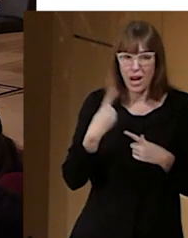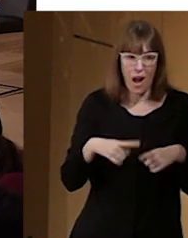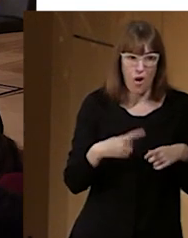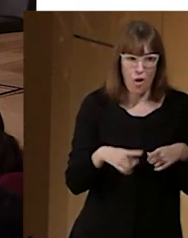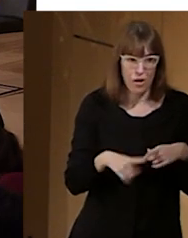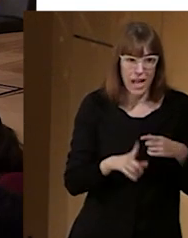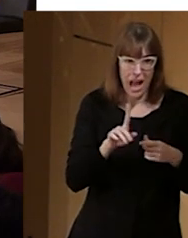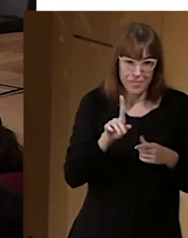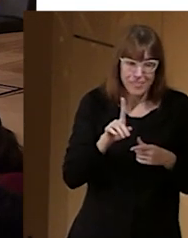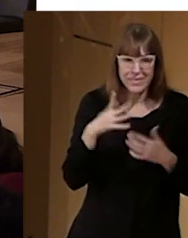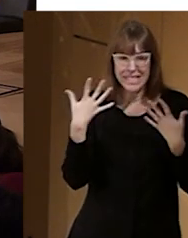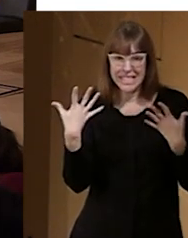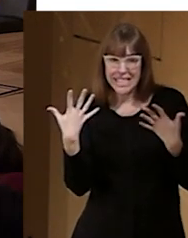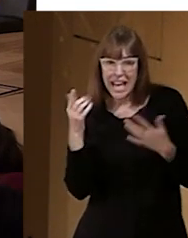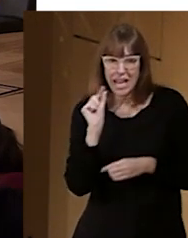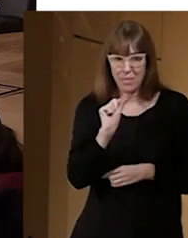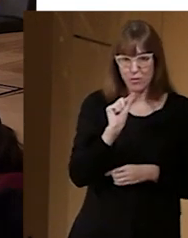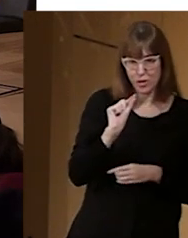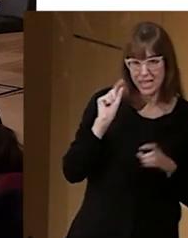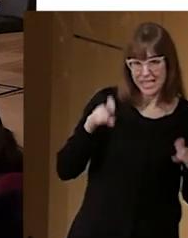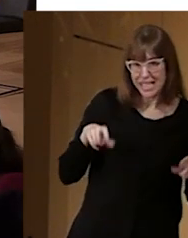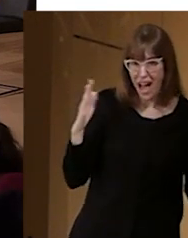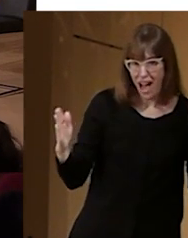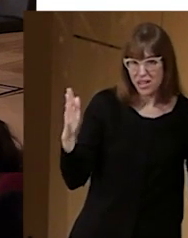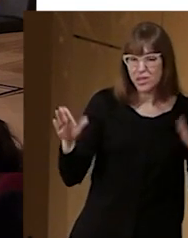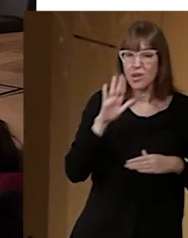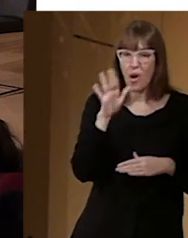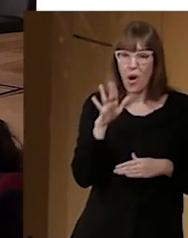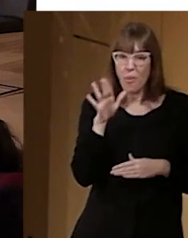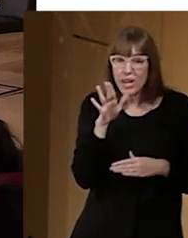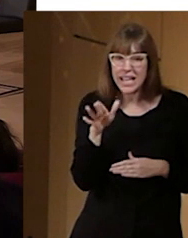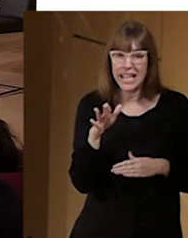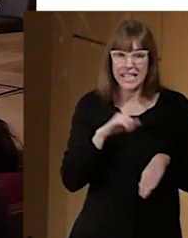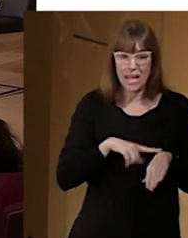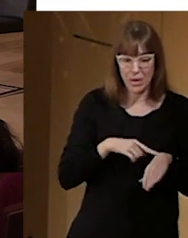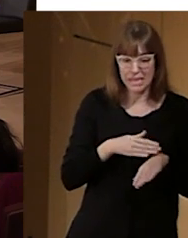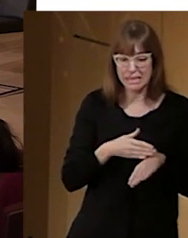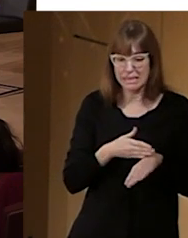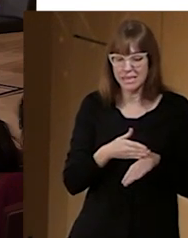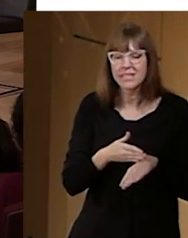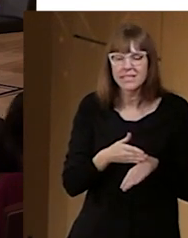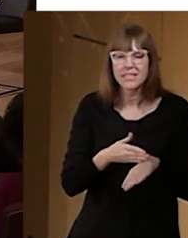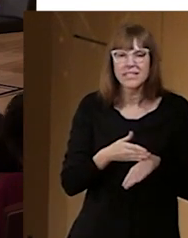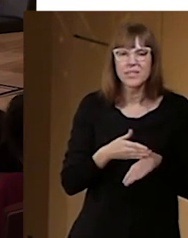minutos el descanso porque como vamos un pelín de tiempo y no queremos luego alargarnos mucho por detrás y